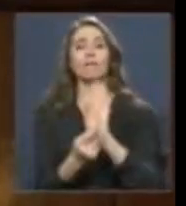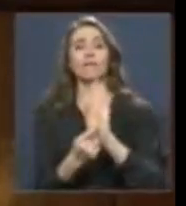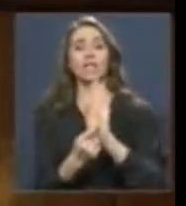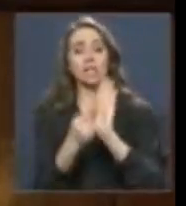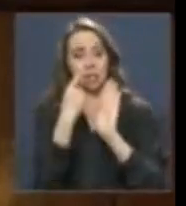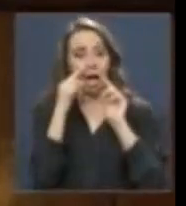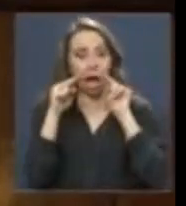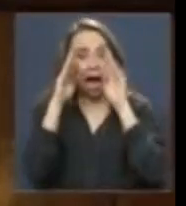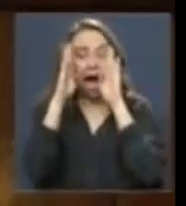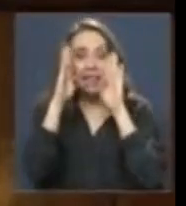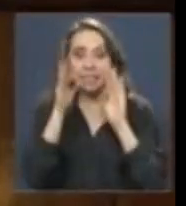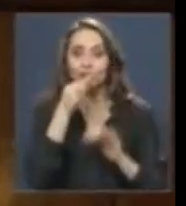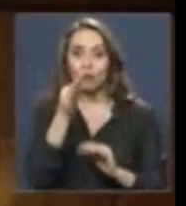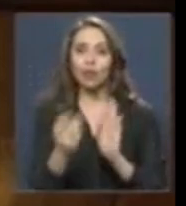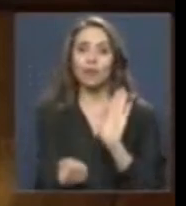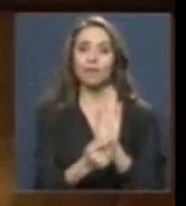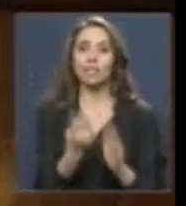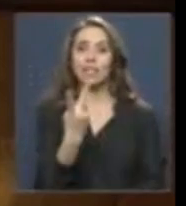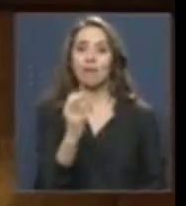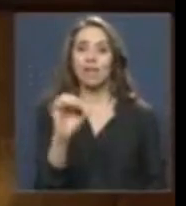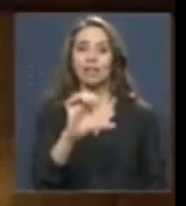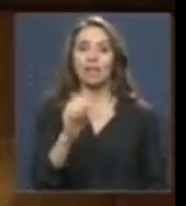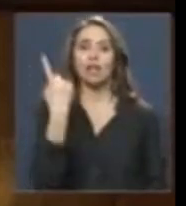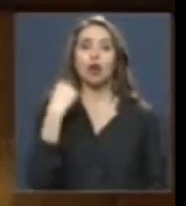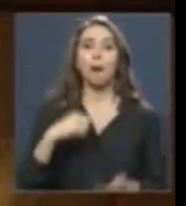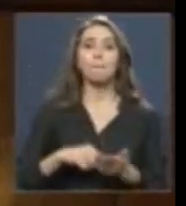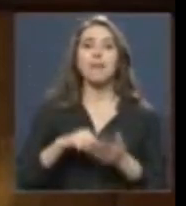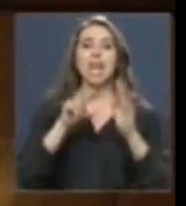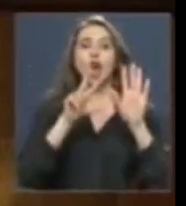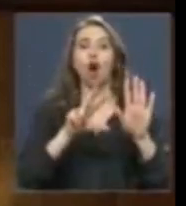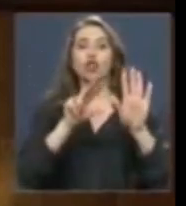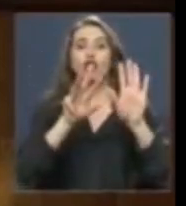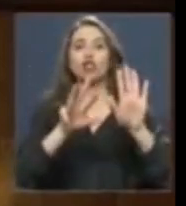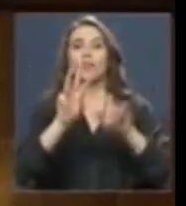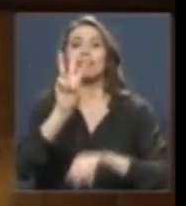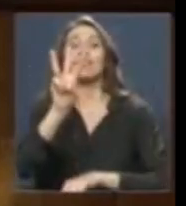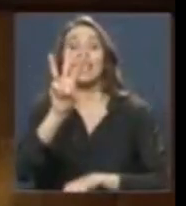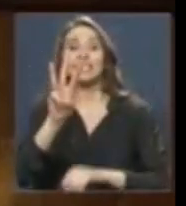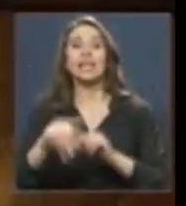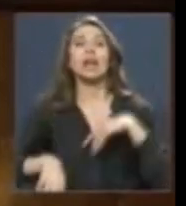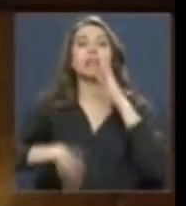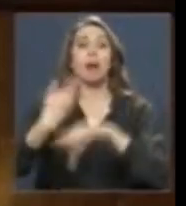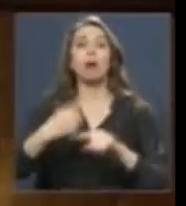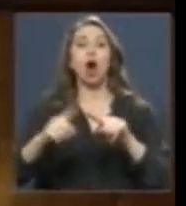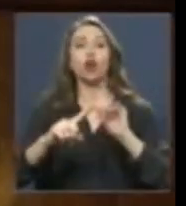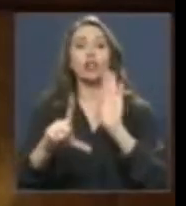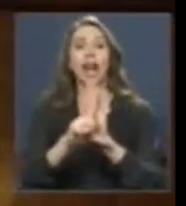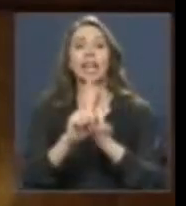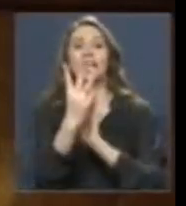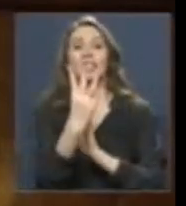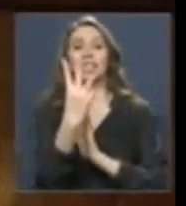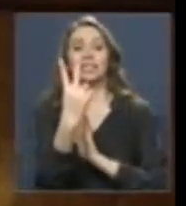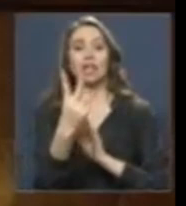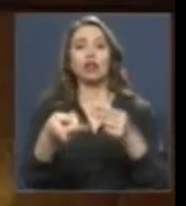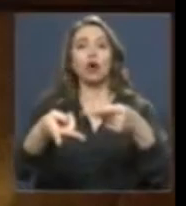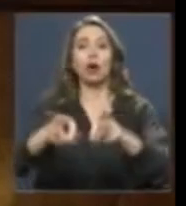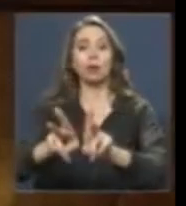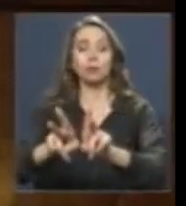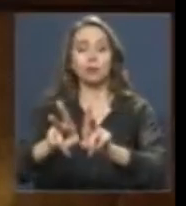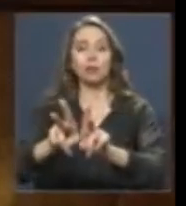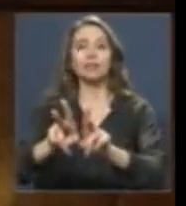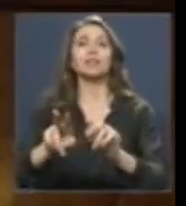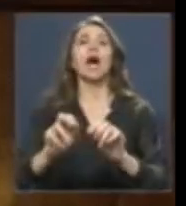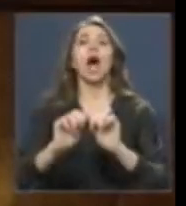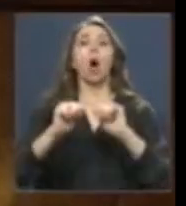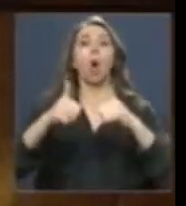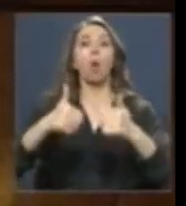atención con esto, fecha 20 de enero de 1893. Y la ley, por ejemplo, número 32, que autoriza a la